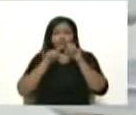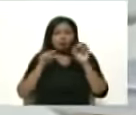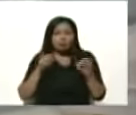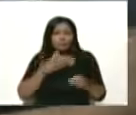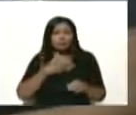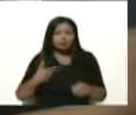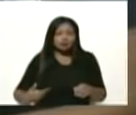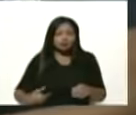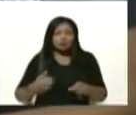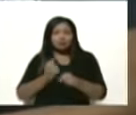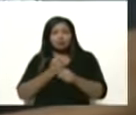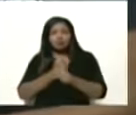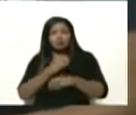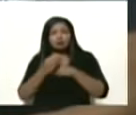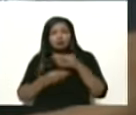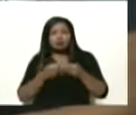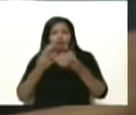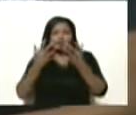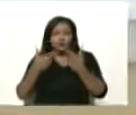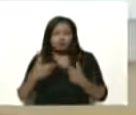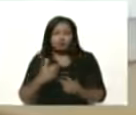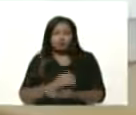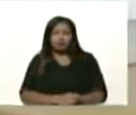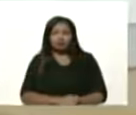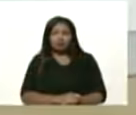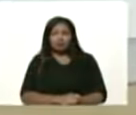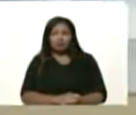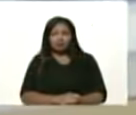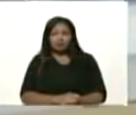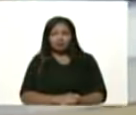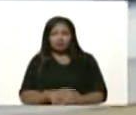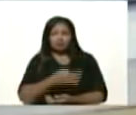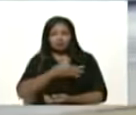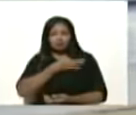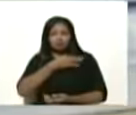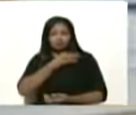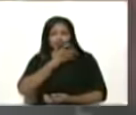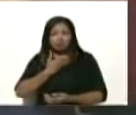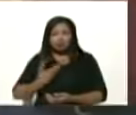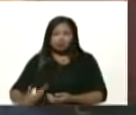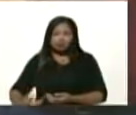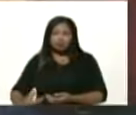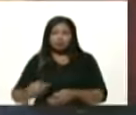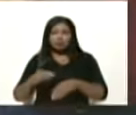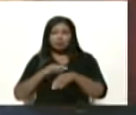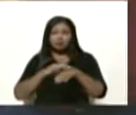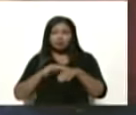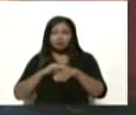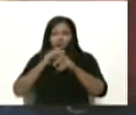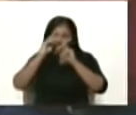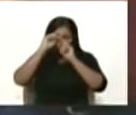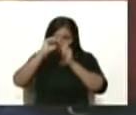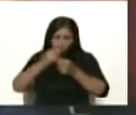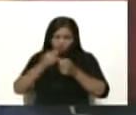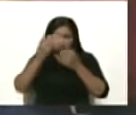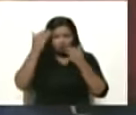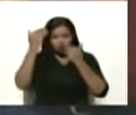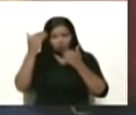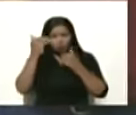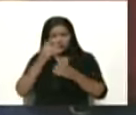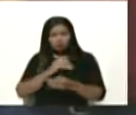sobre el trabajo que se realiza en esta fábrica. Señor presidente, señora ministra, un honor poder saludarlos.